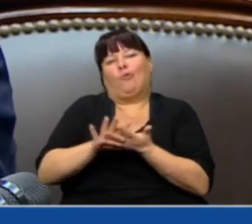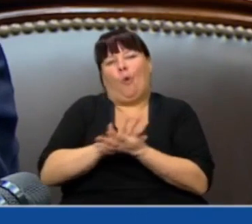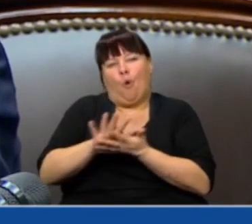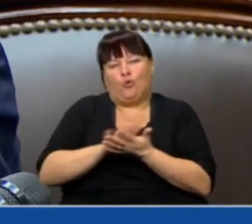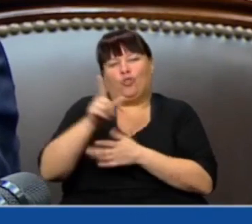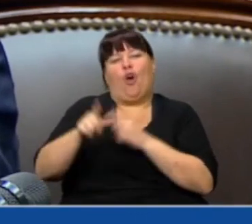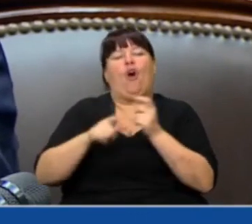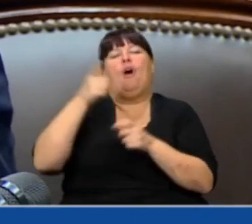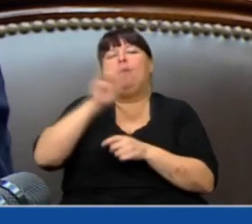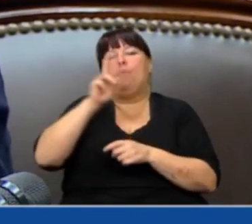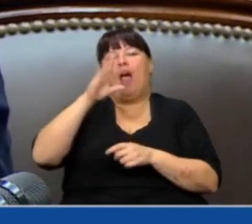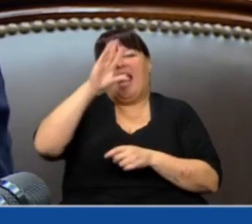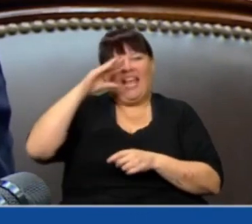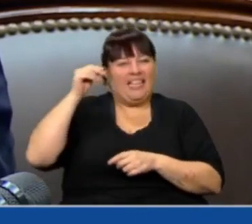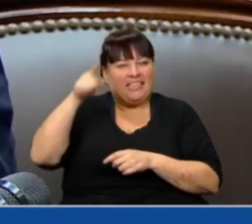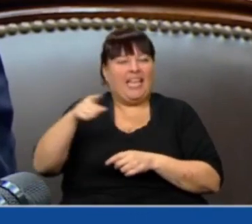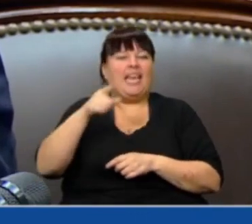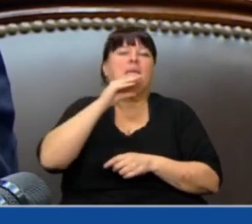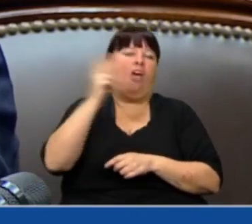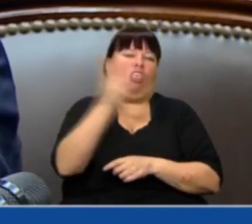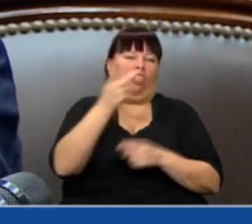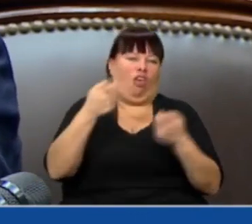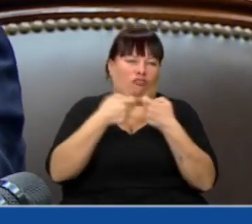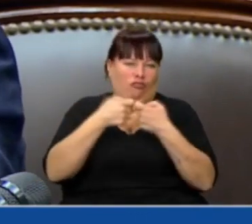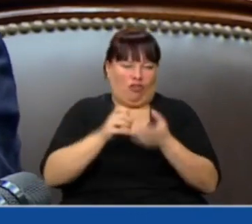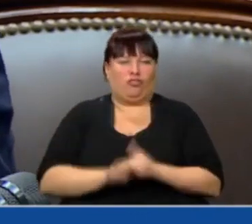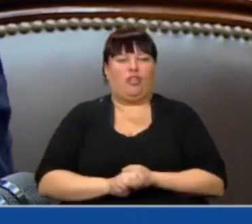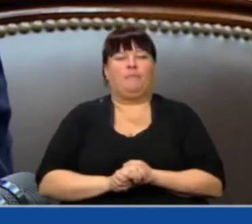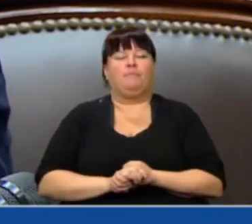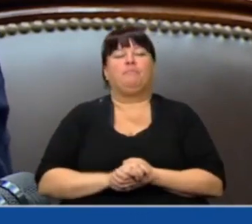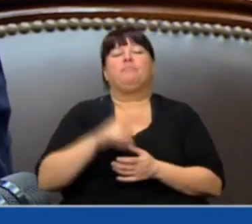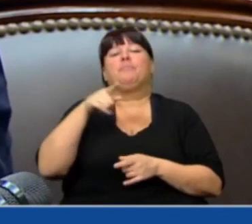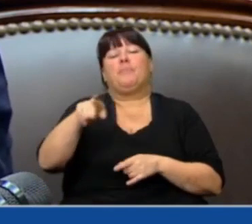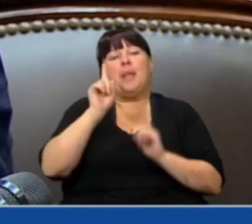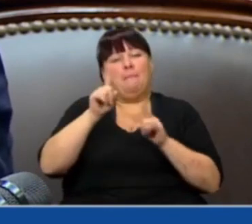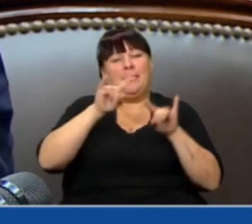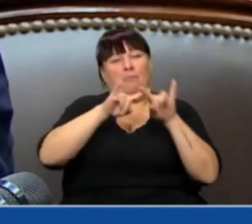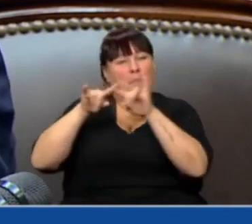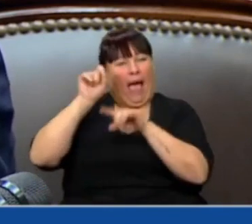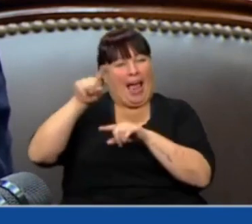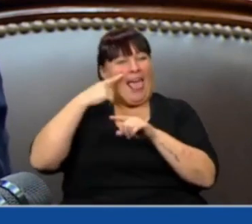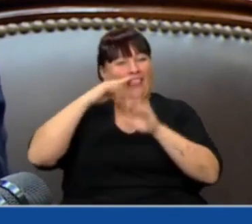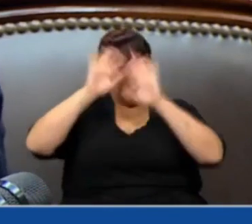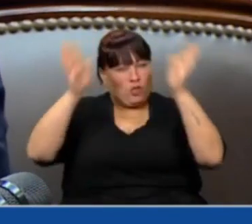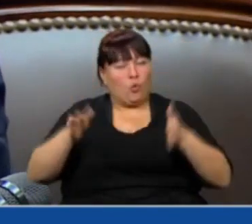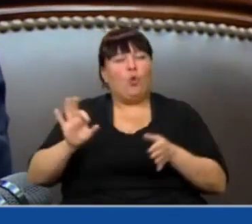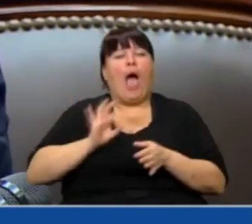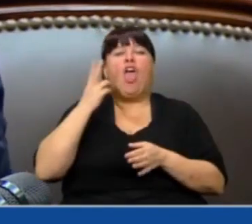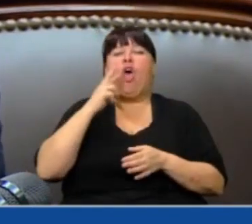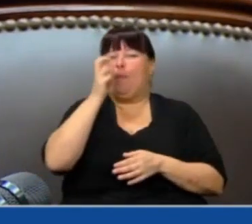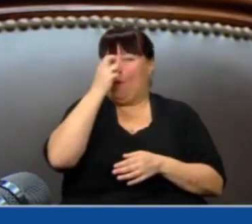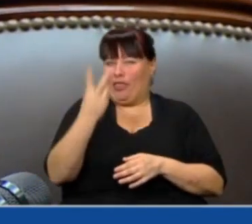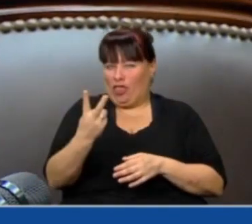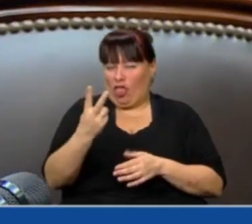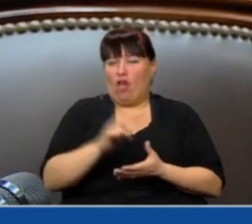multiprocesada y condenada Cristina Kirchner y Sergio Massa. Según la página del propio instituto, en el 2022